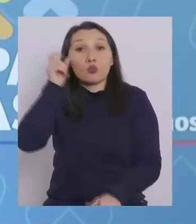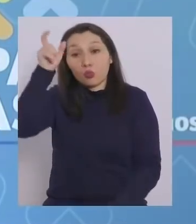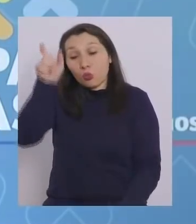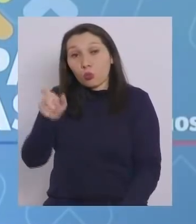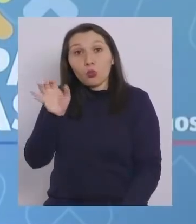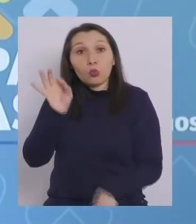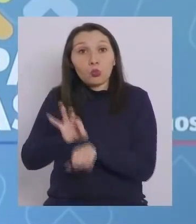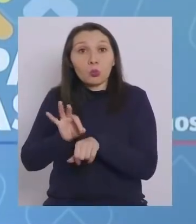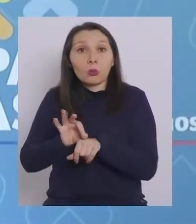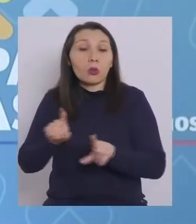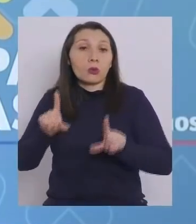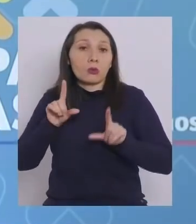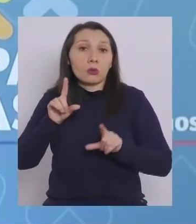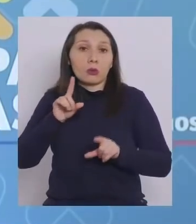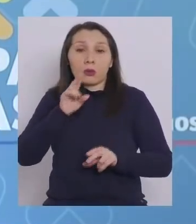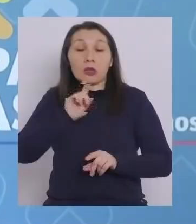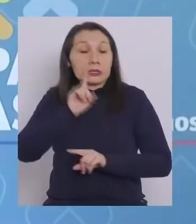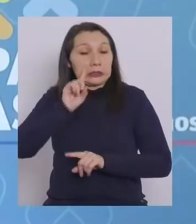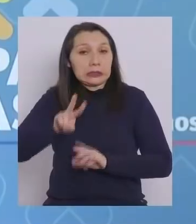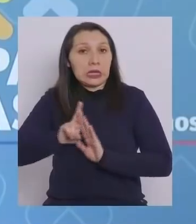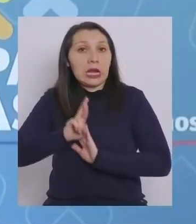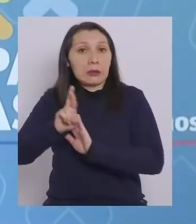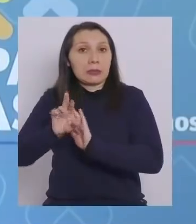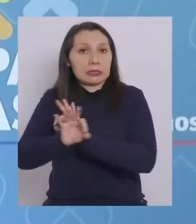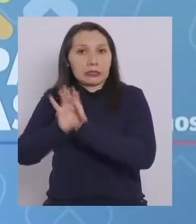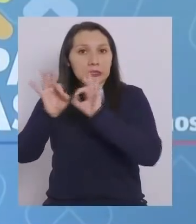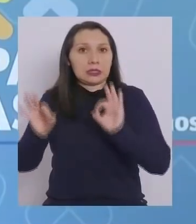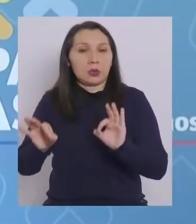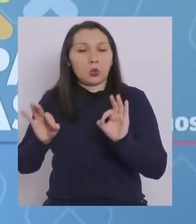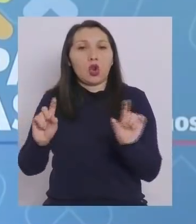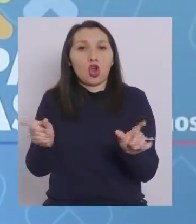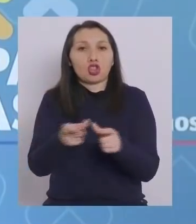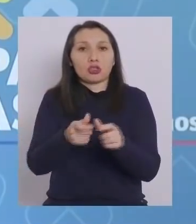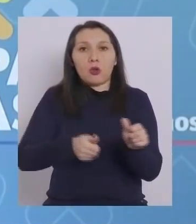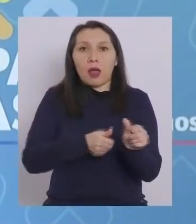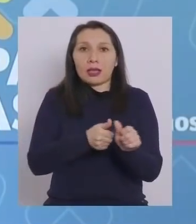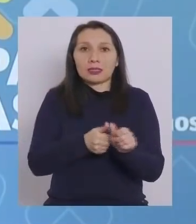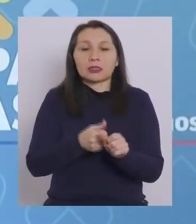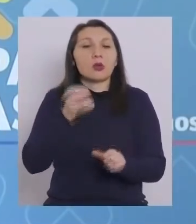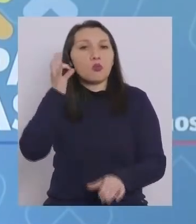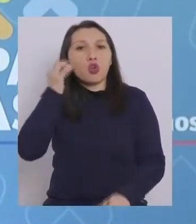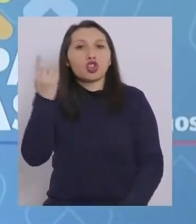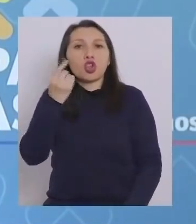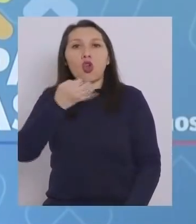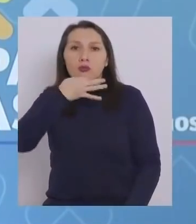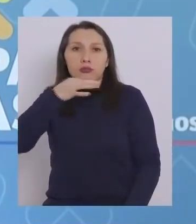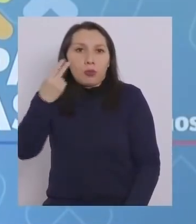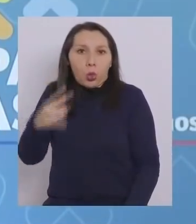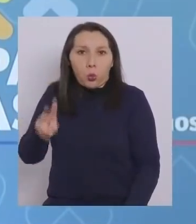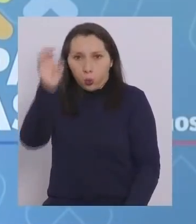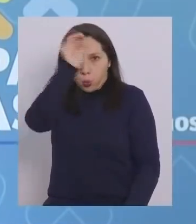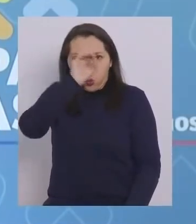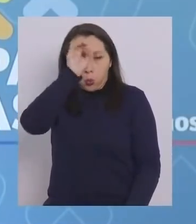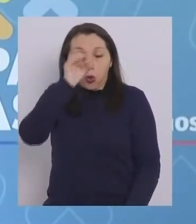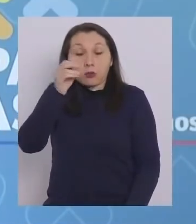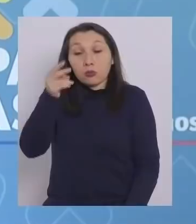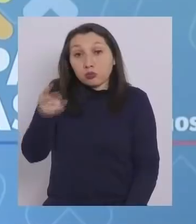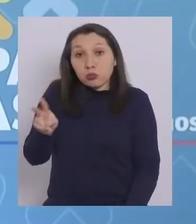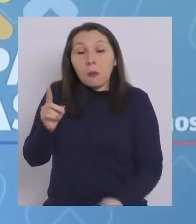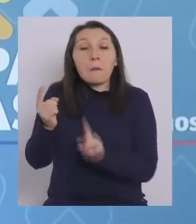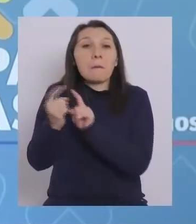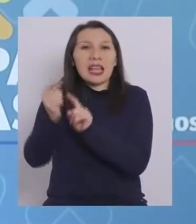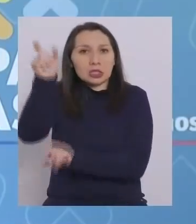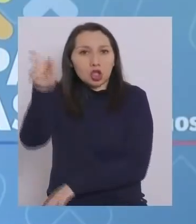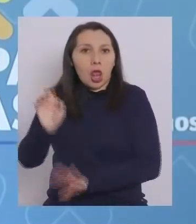personal, por lo que yo entendí, no representando al Consejo Asesor. Por lo tanto, sus opiniones son